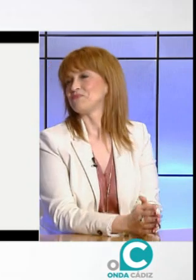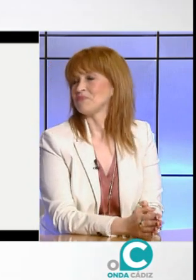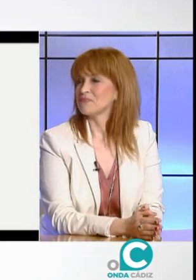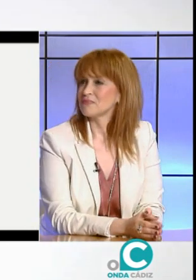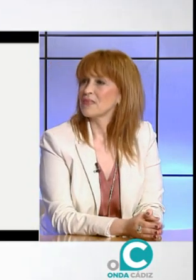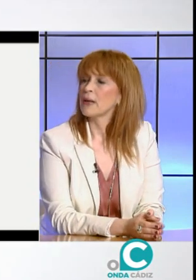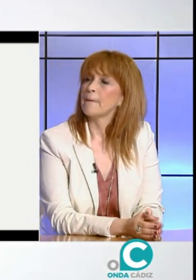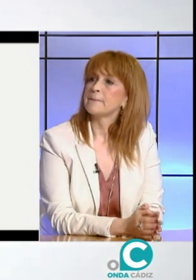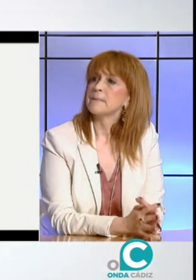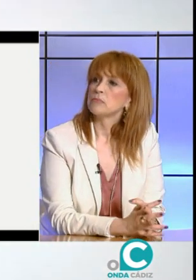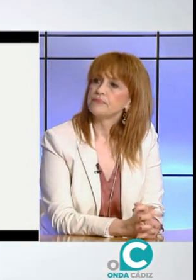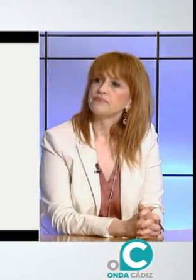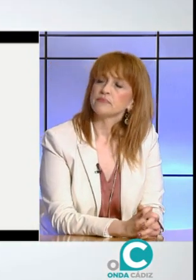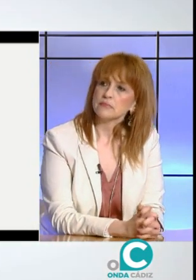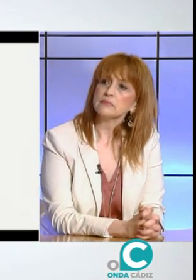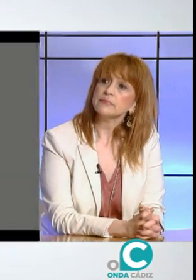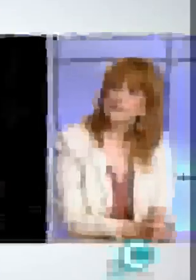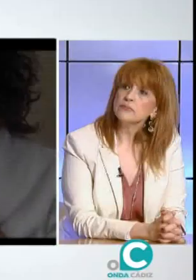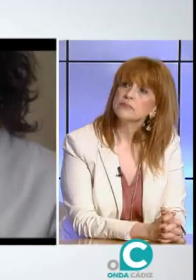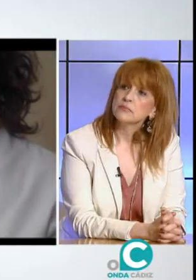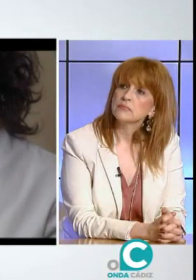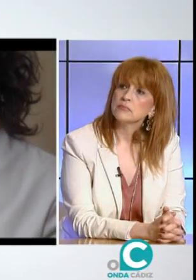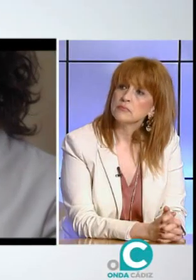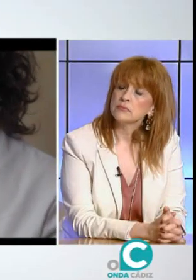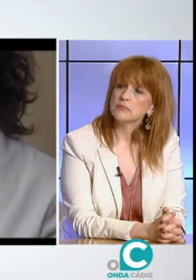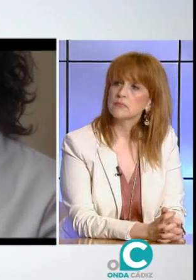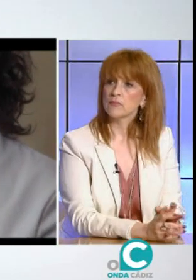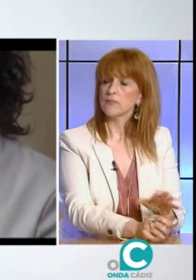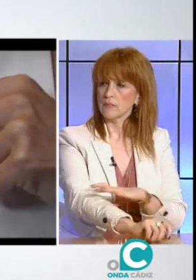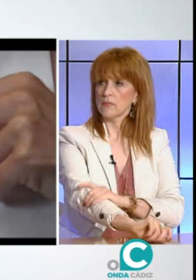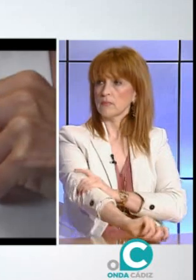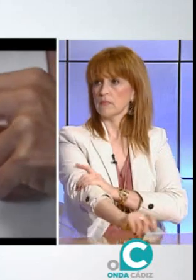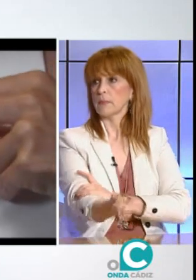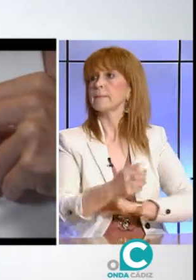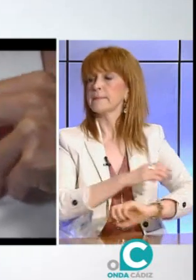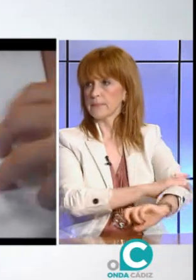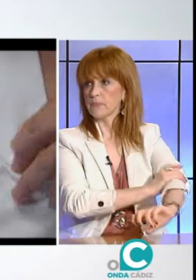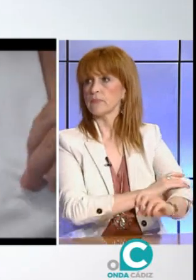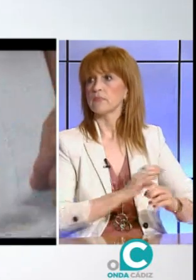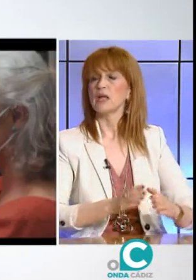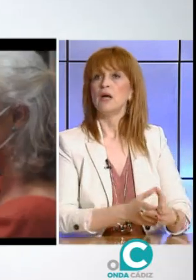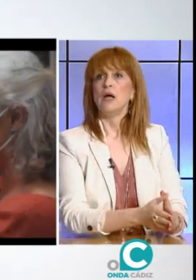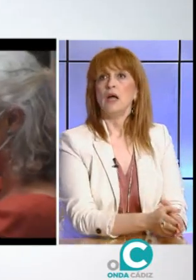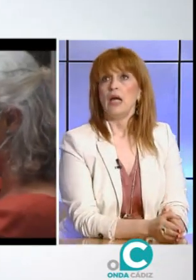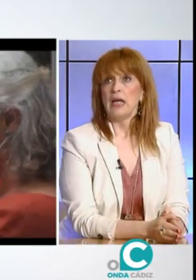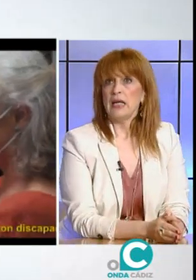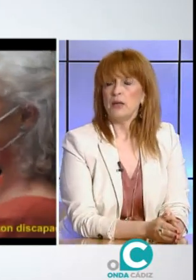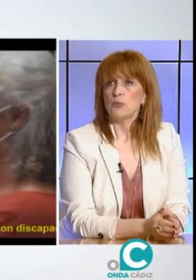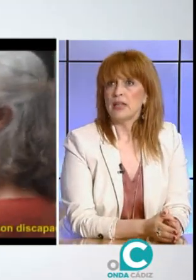¿Cuáles son esas principales medidas que la consejería de Iguales, en este caso, ha dispuesto sobre la mesa y que se incluyen en esta campaña, Ana?